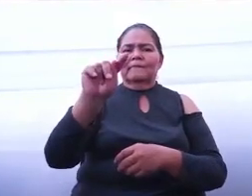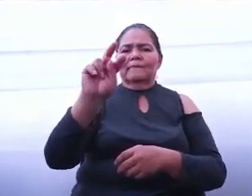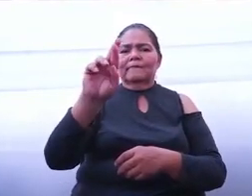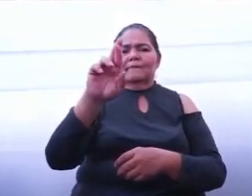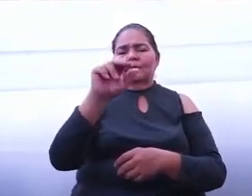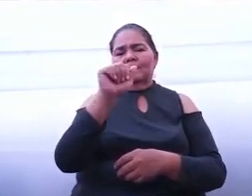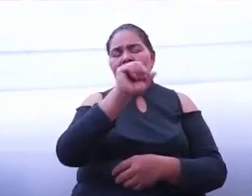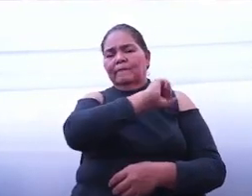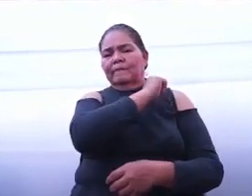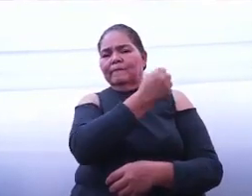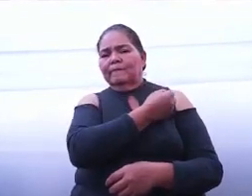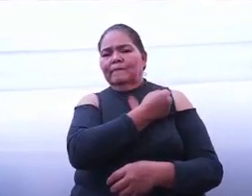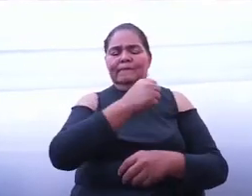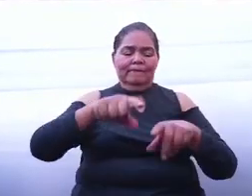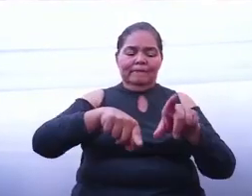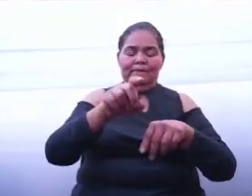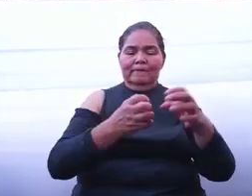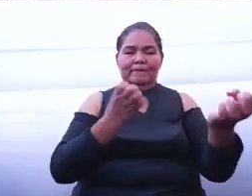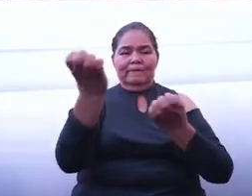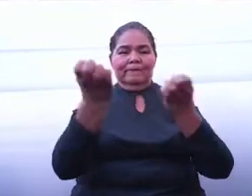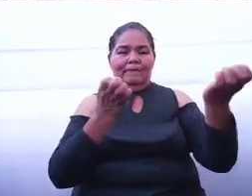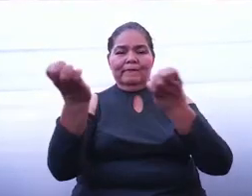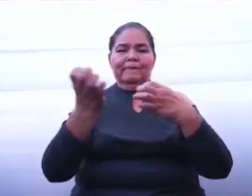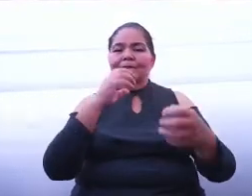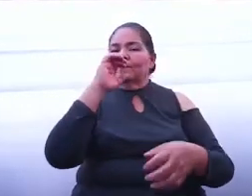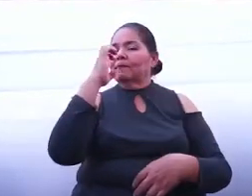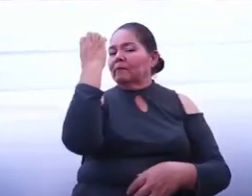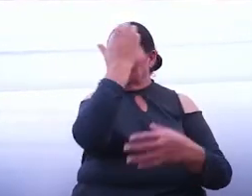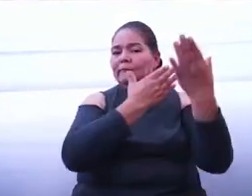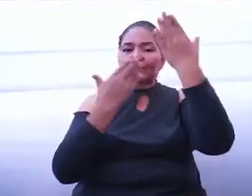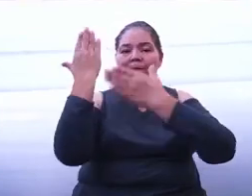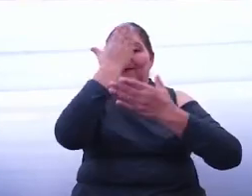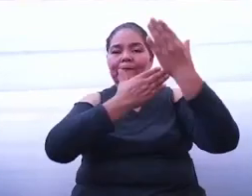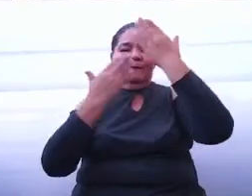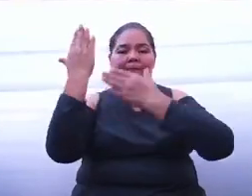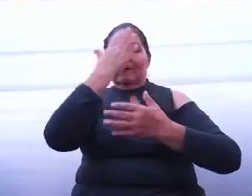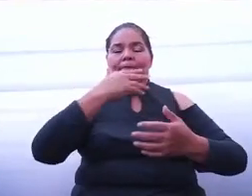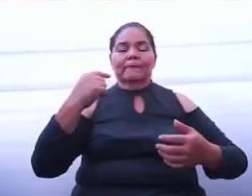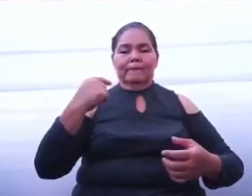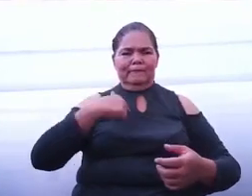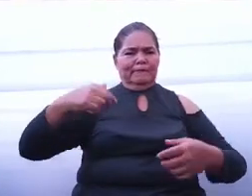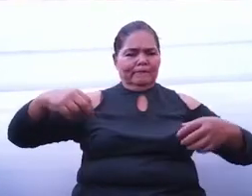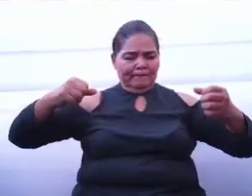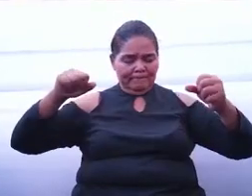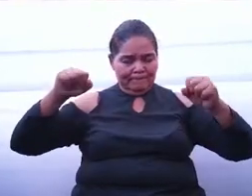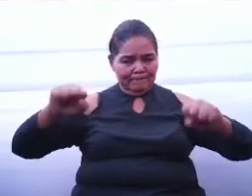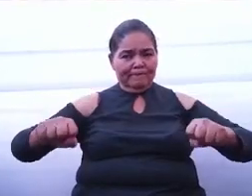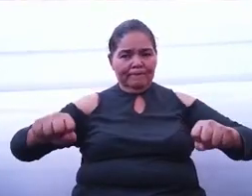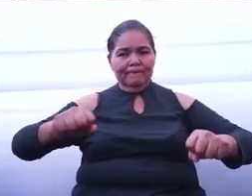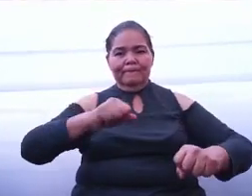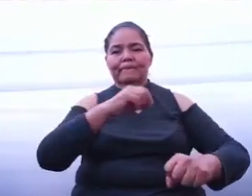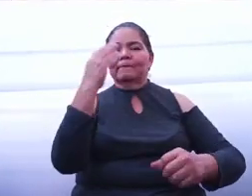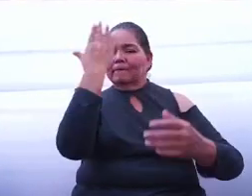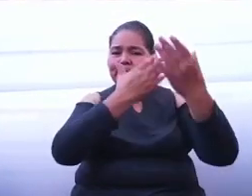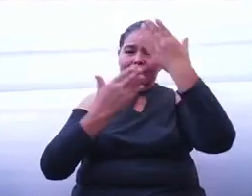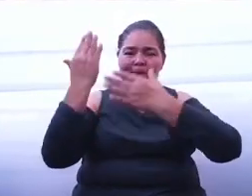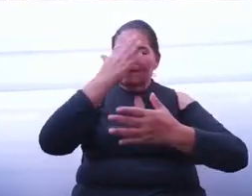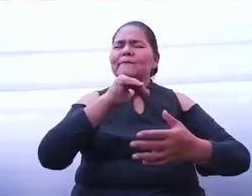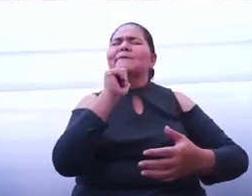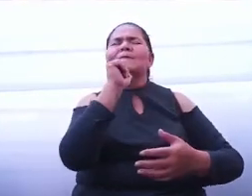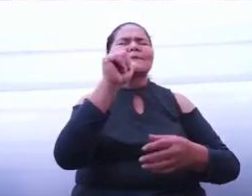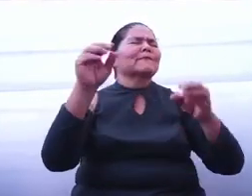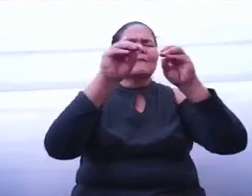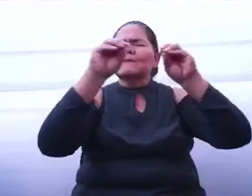deporte y educación. Vamos a fortalecer la educación. Nadie se tiene que